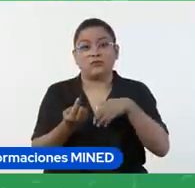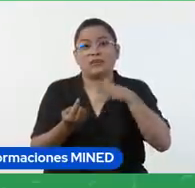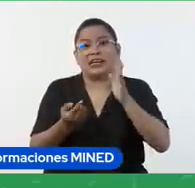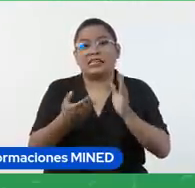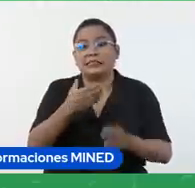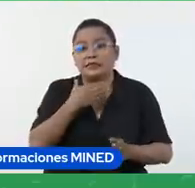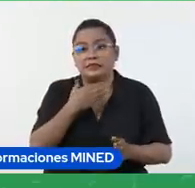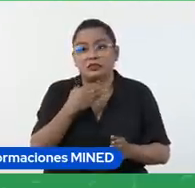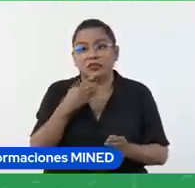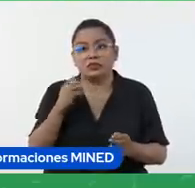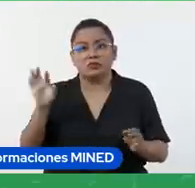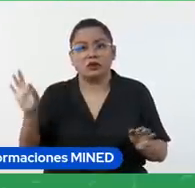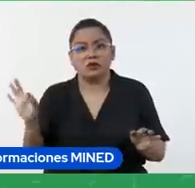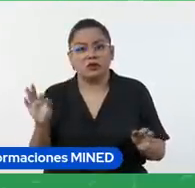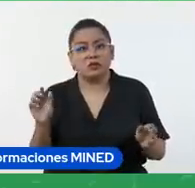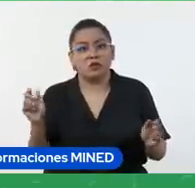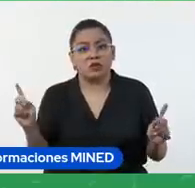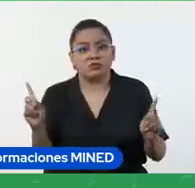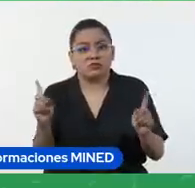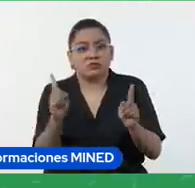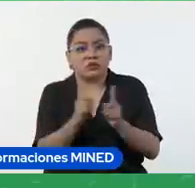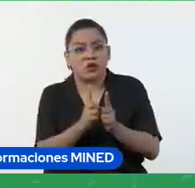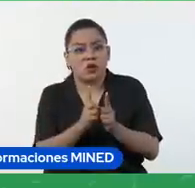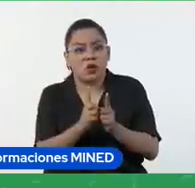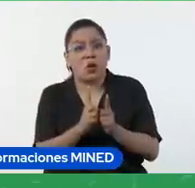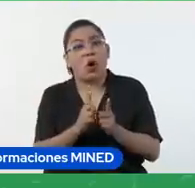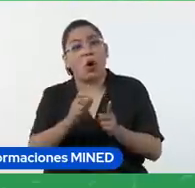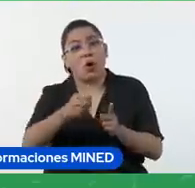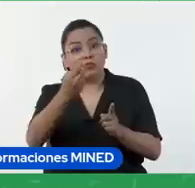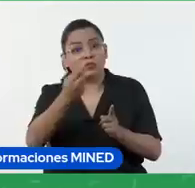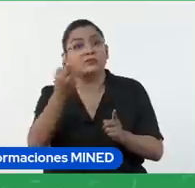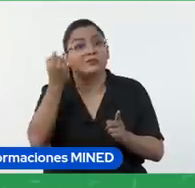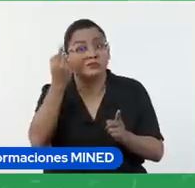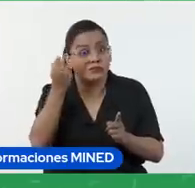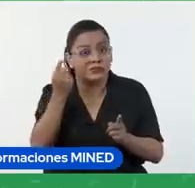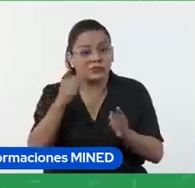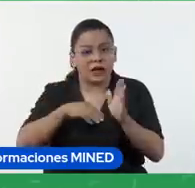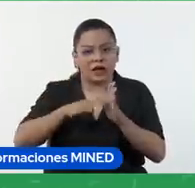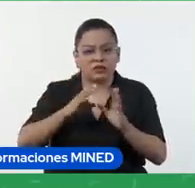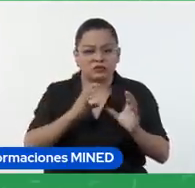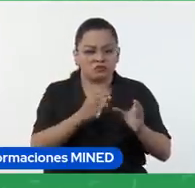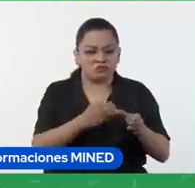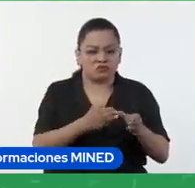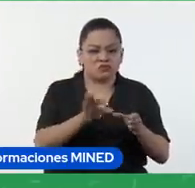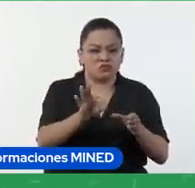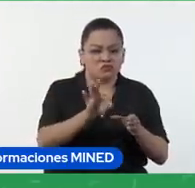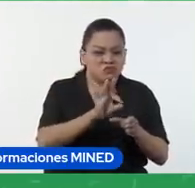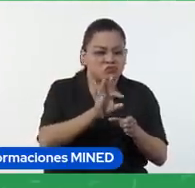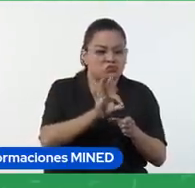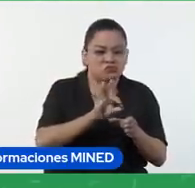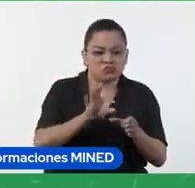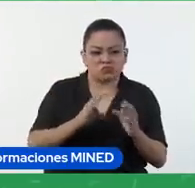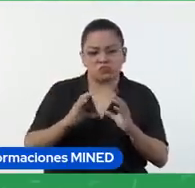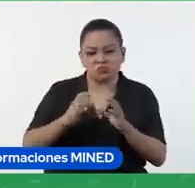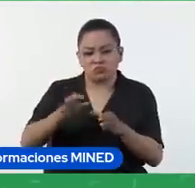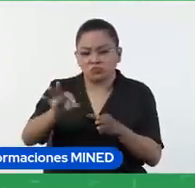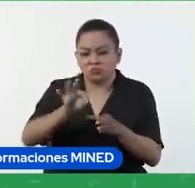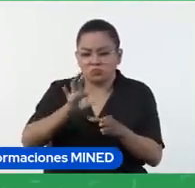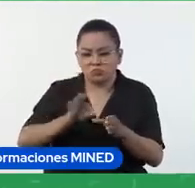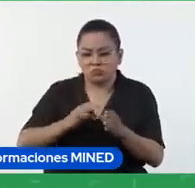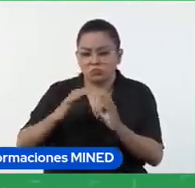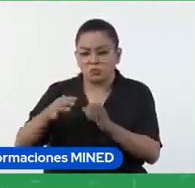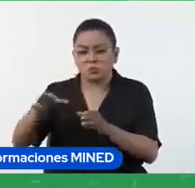que comprende más rápidamente entonces podría armar cada uno de estos grupos